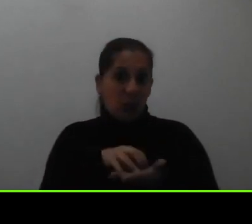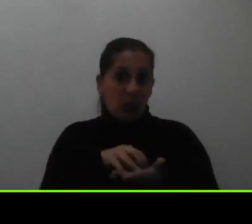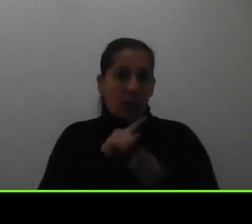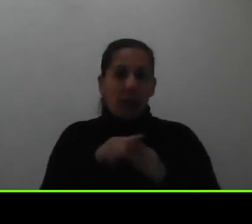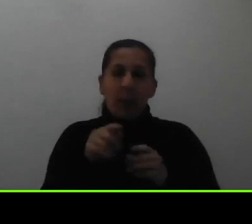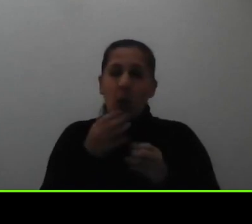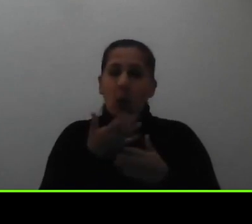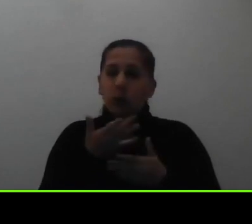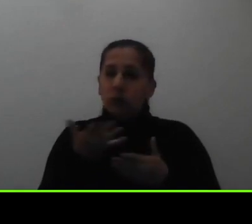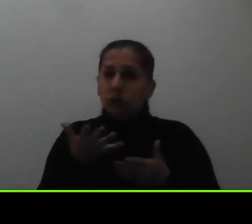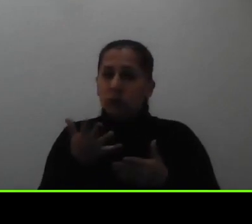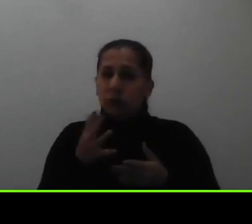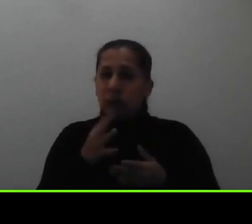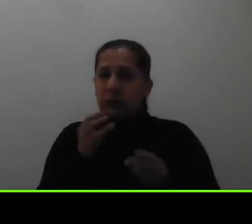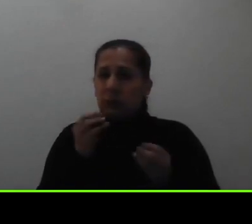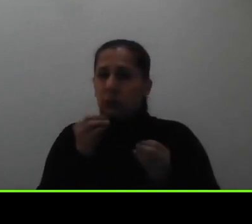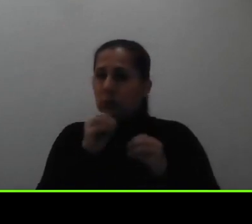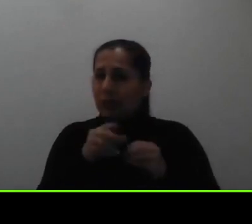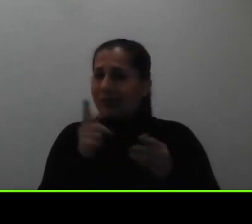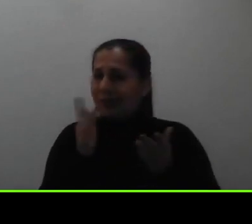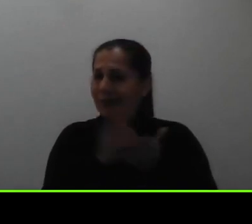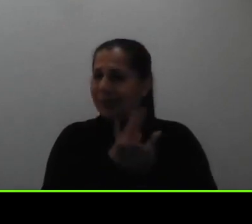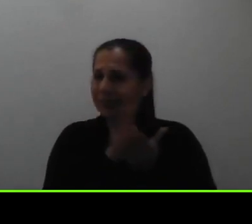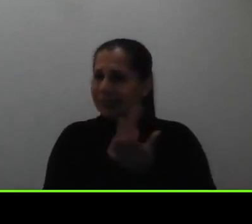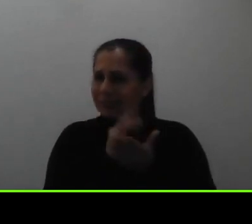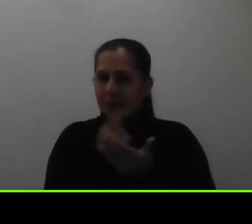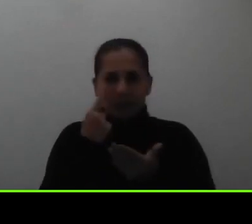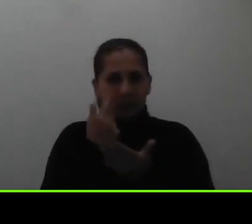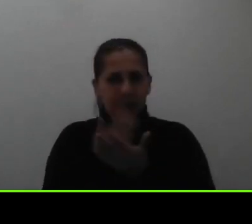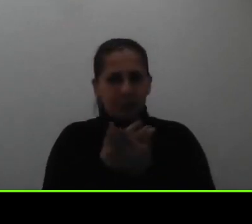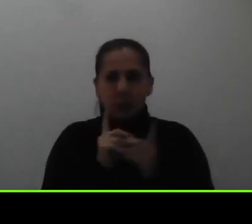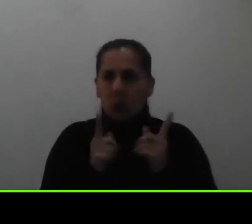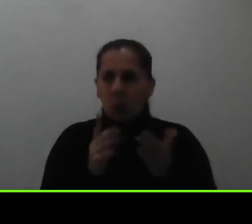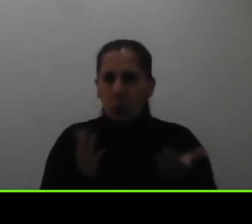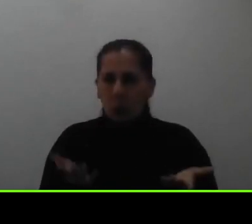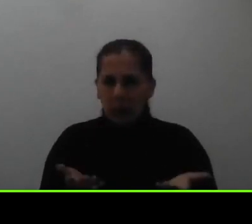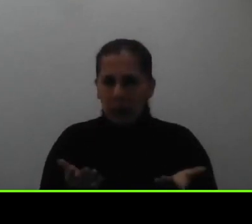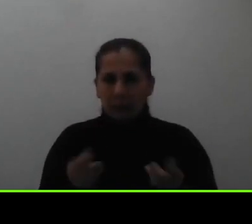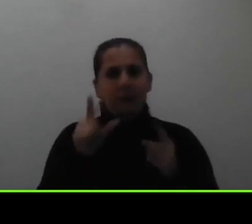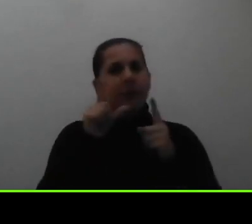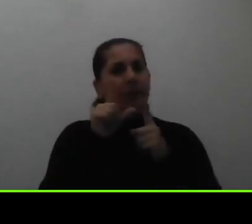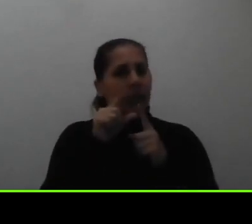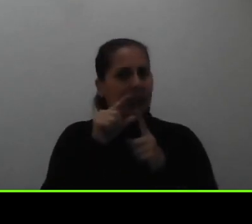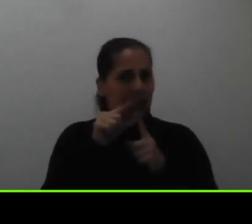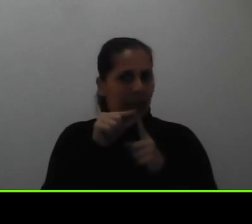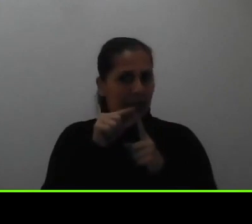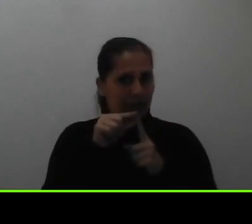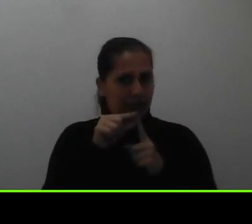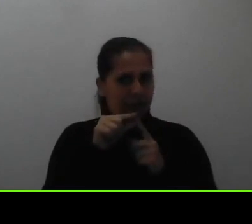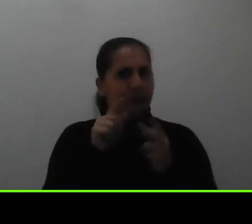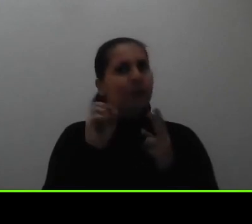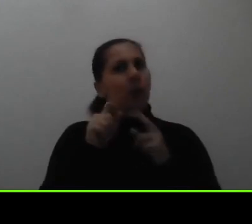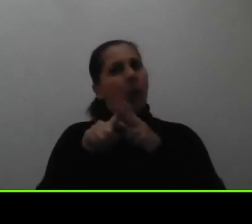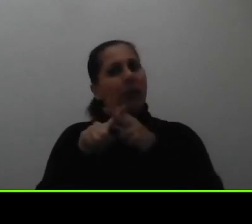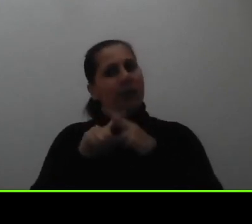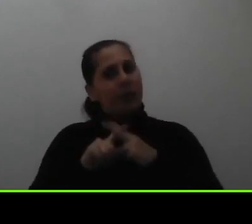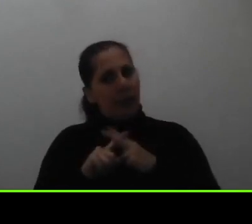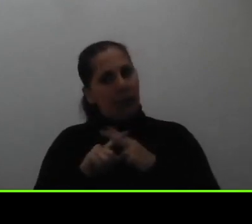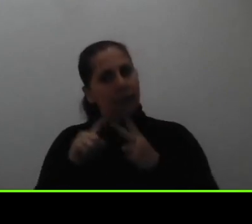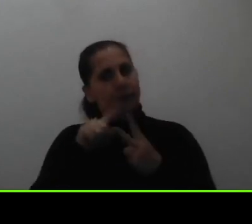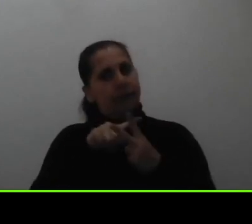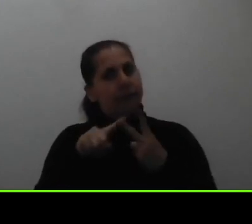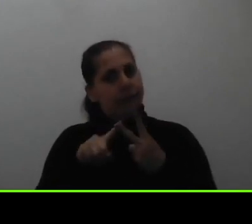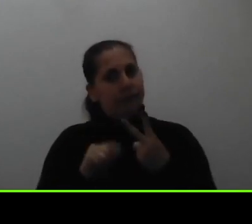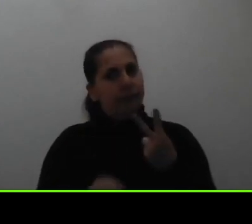casos en donde ustedes tienen que entregar documentación probatoria es cuando es alquilada o cuando es prestada o